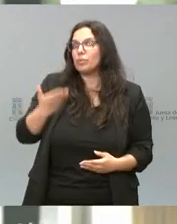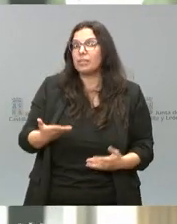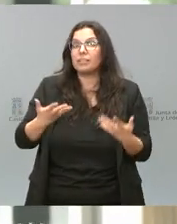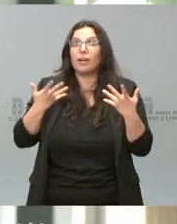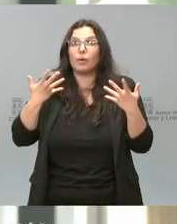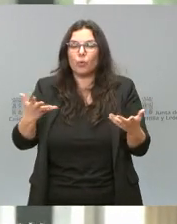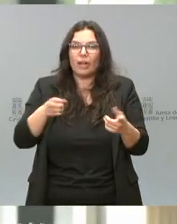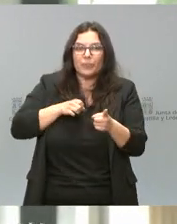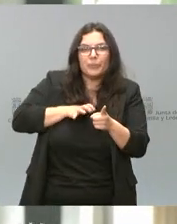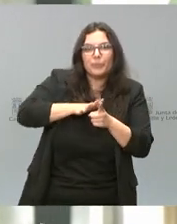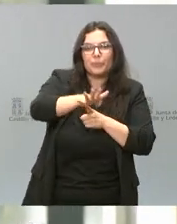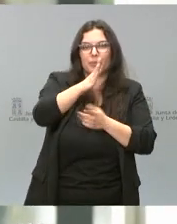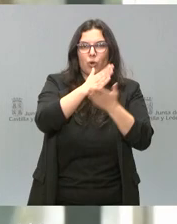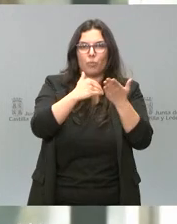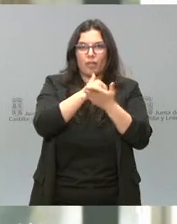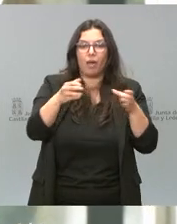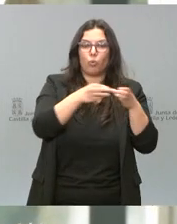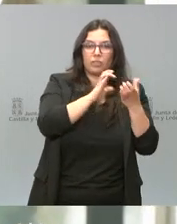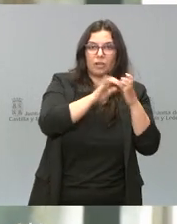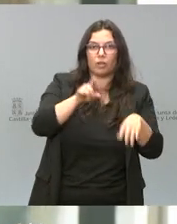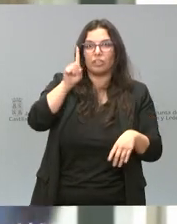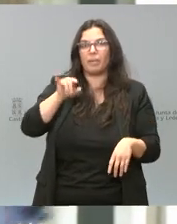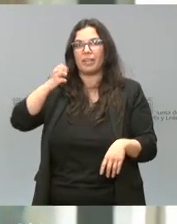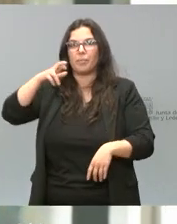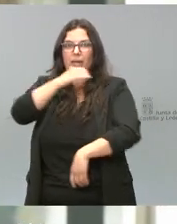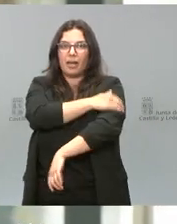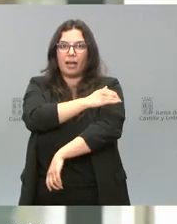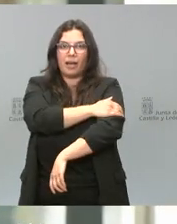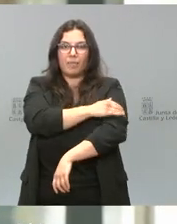que está dejando nuestra comunidad, tanto la Junta de Castilla y León como Iberabal.